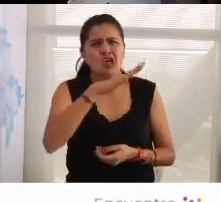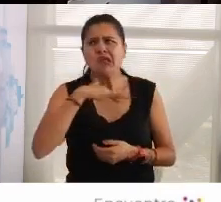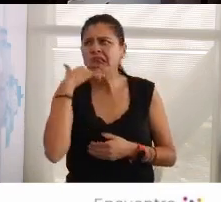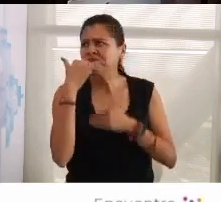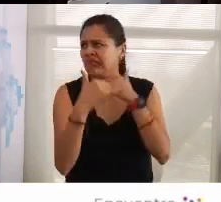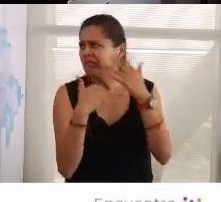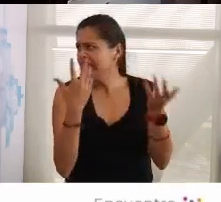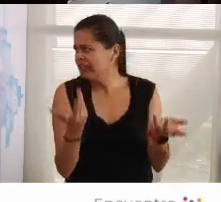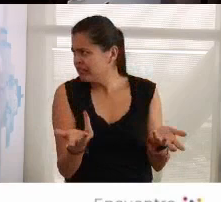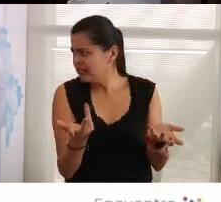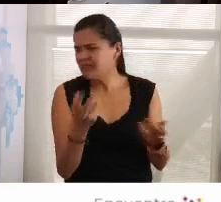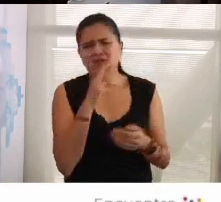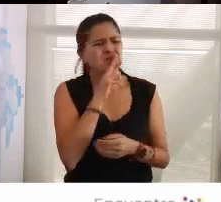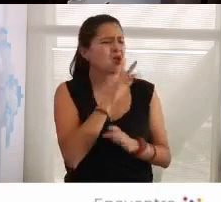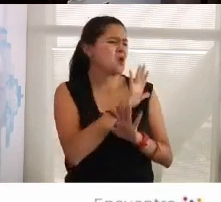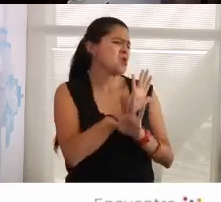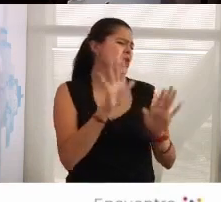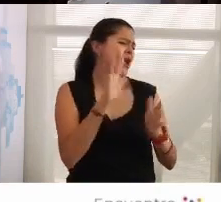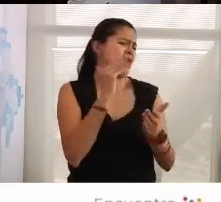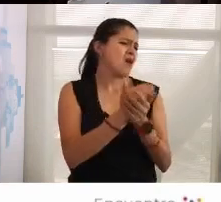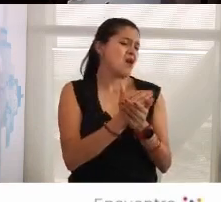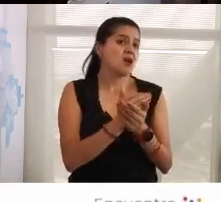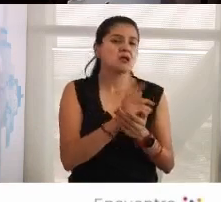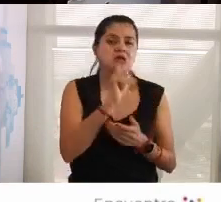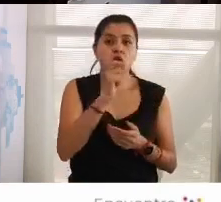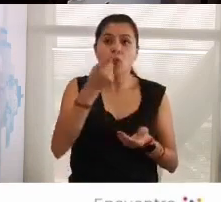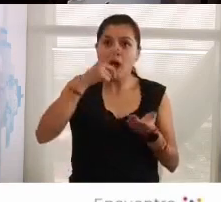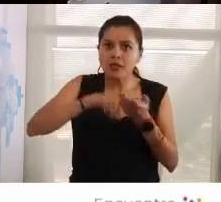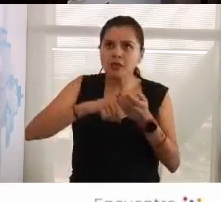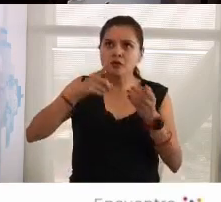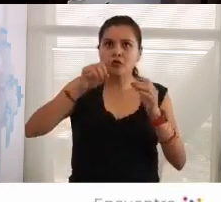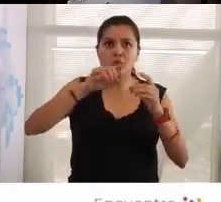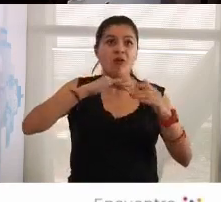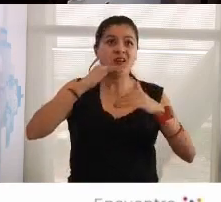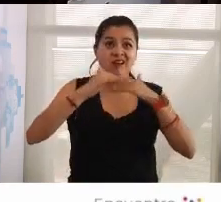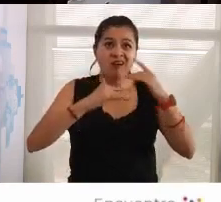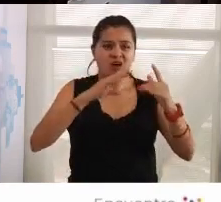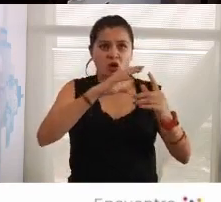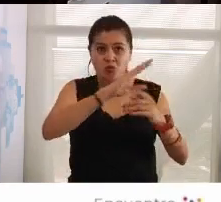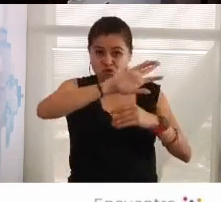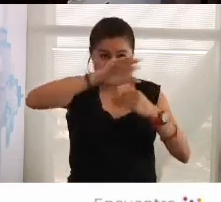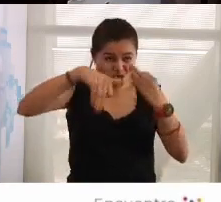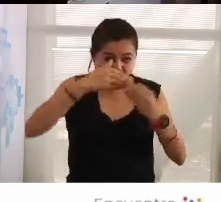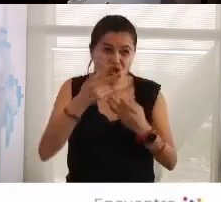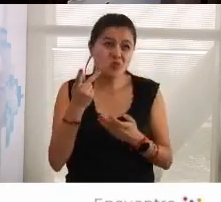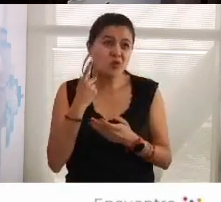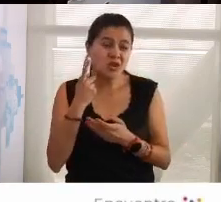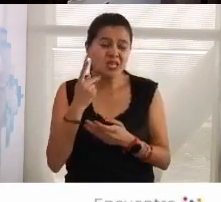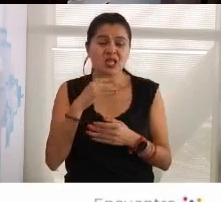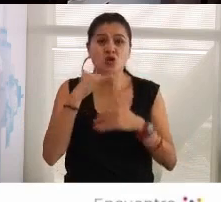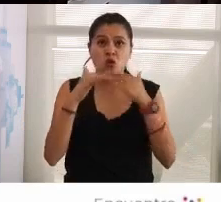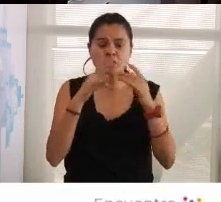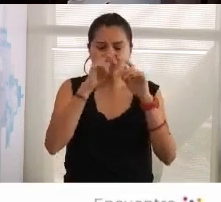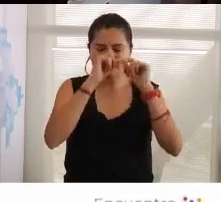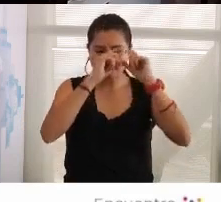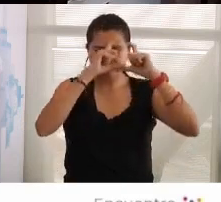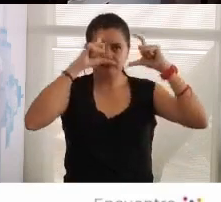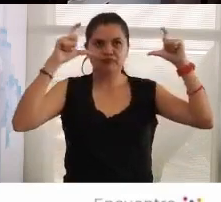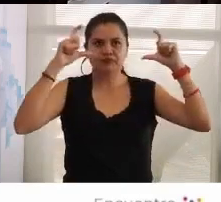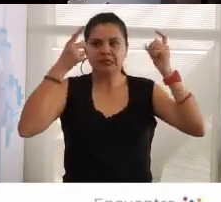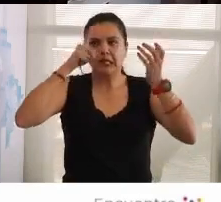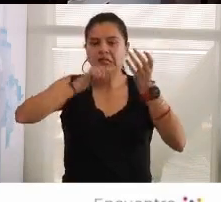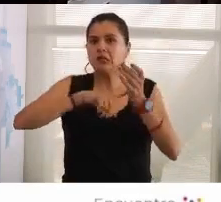digo esos mensajes de que todos los políticos son corruptos, eso es así como nosotros en Venezuela que todas las